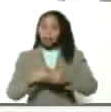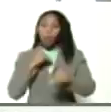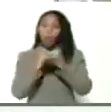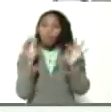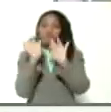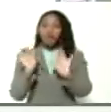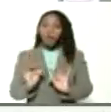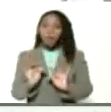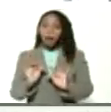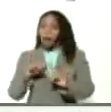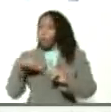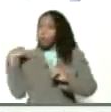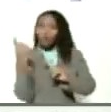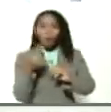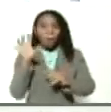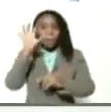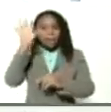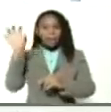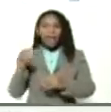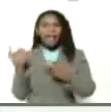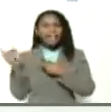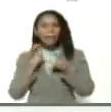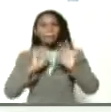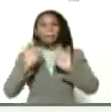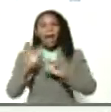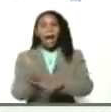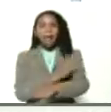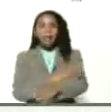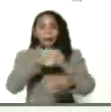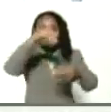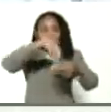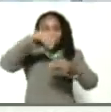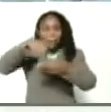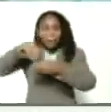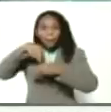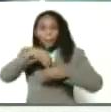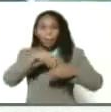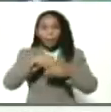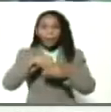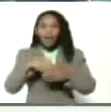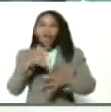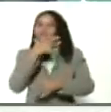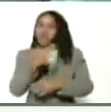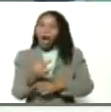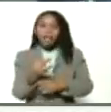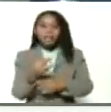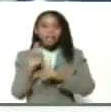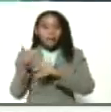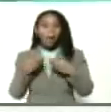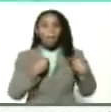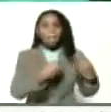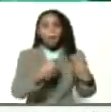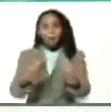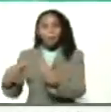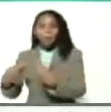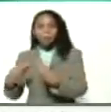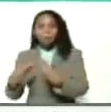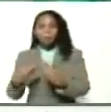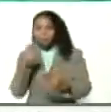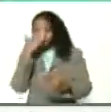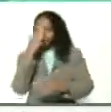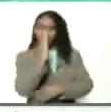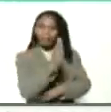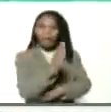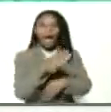en el resto del país, son bolsas preparadas para facilitar la distribución directamente